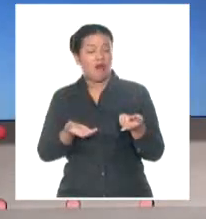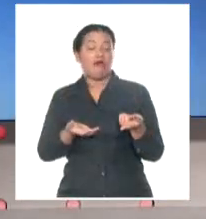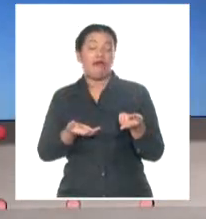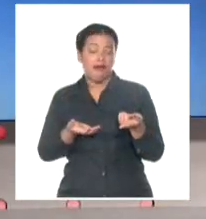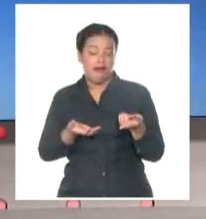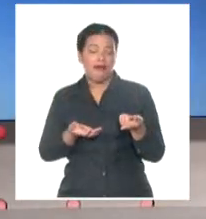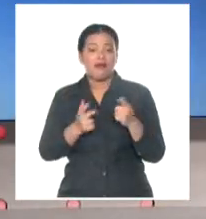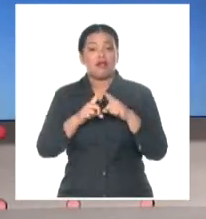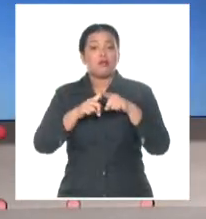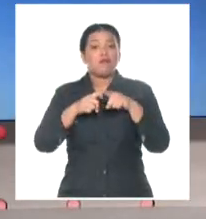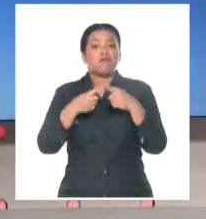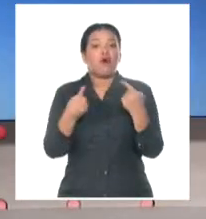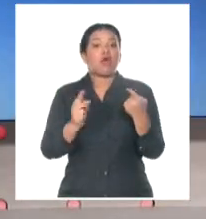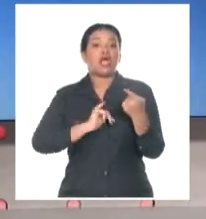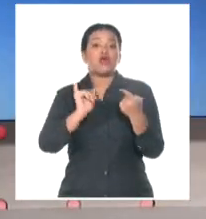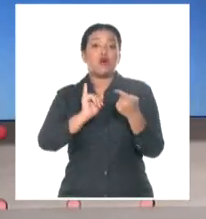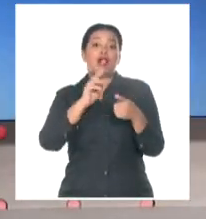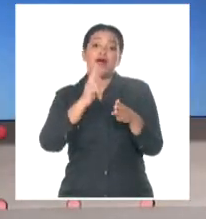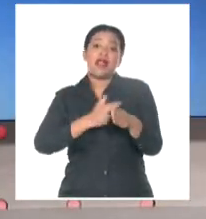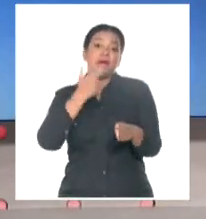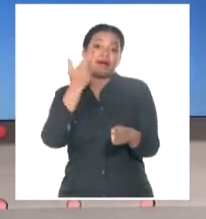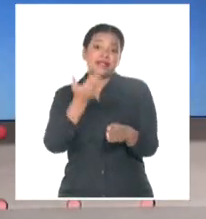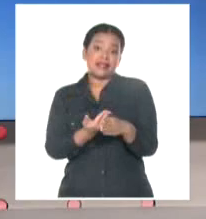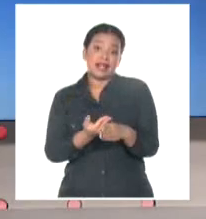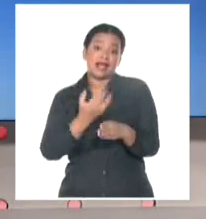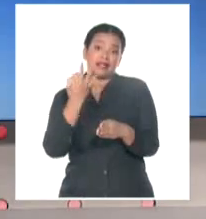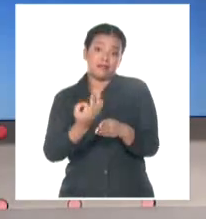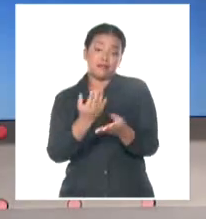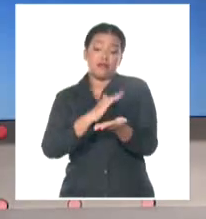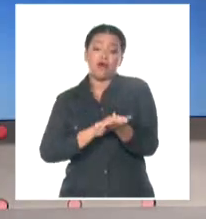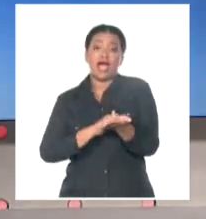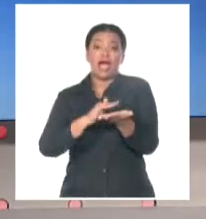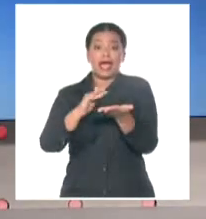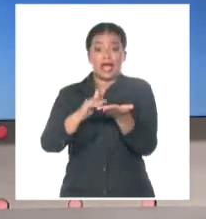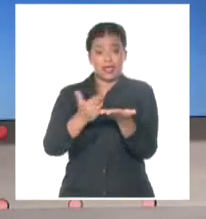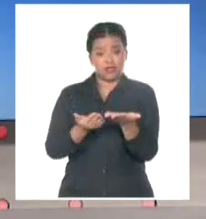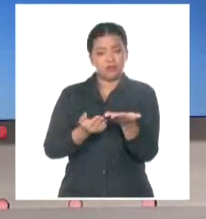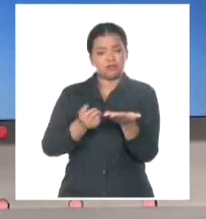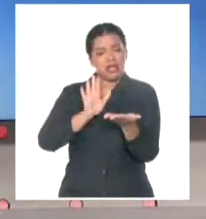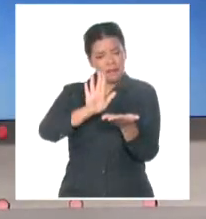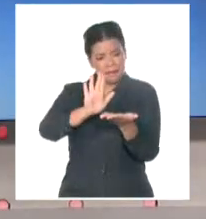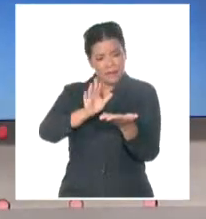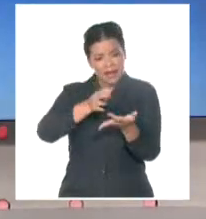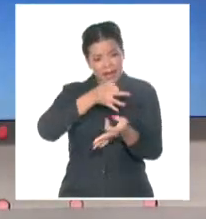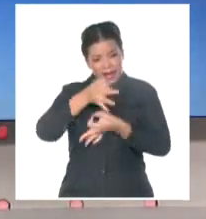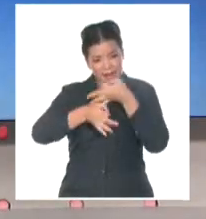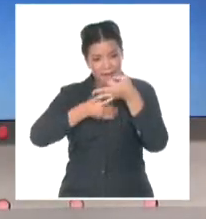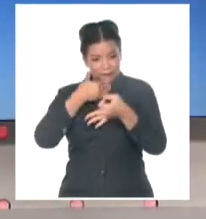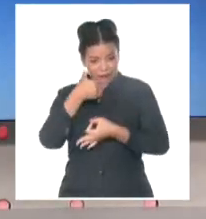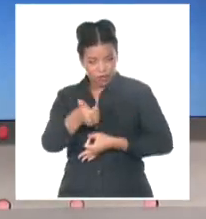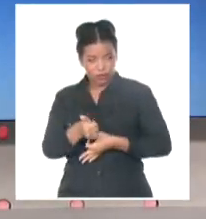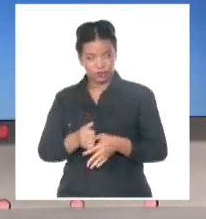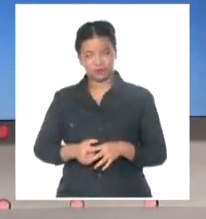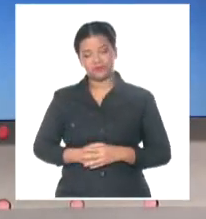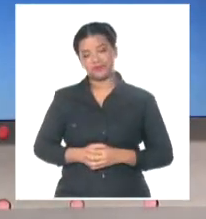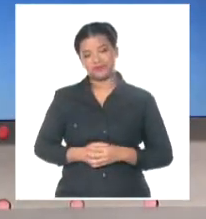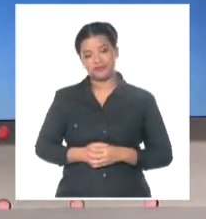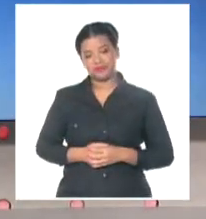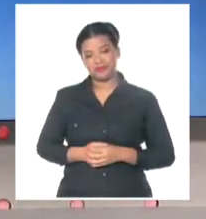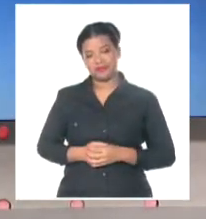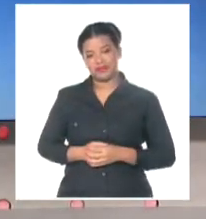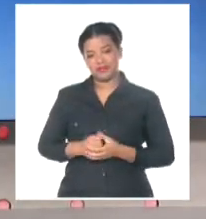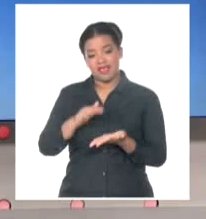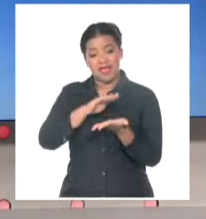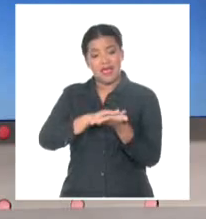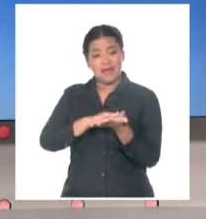en su condición de garante del contrato del crédito original. Vamos a tratar de explicar esto, decirlo de otra manera. El crédito, el